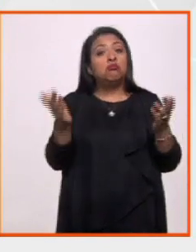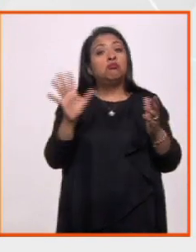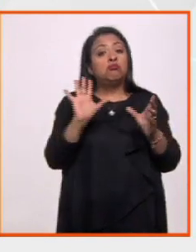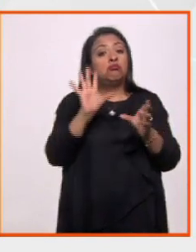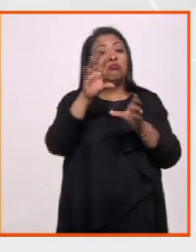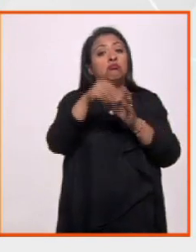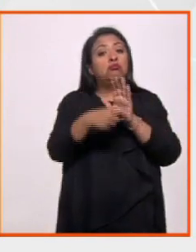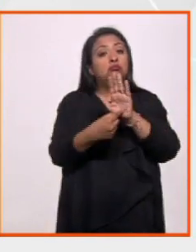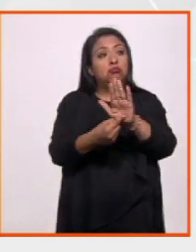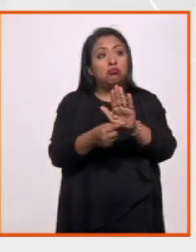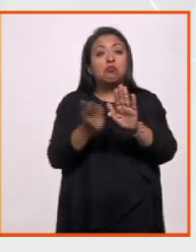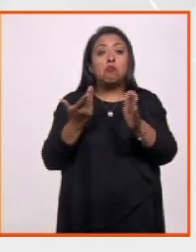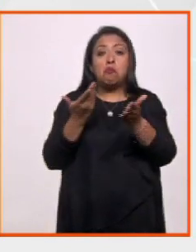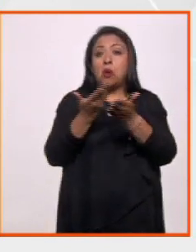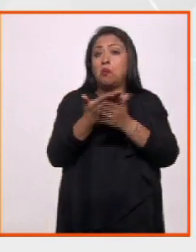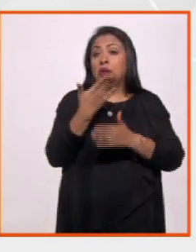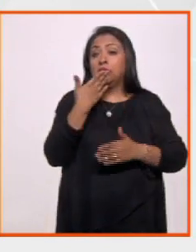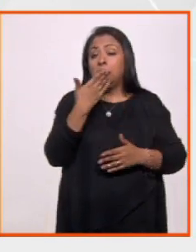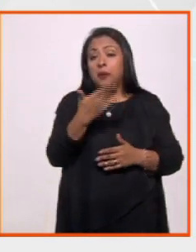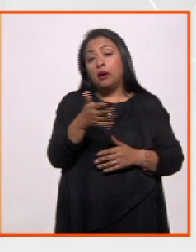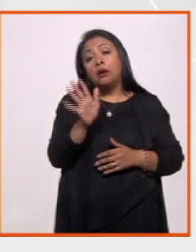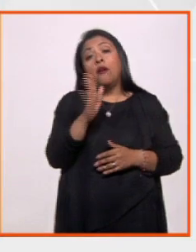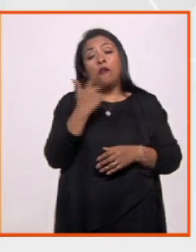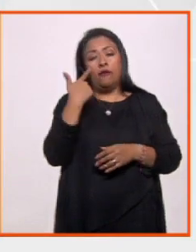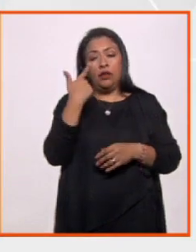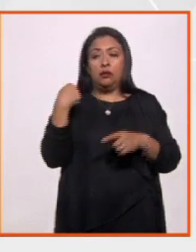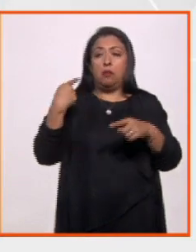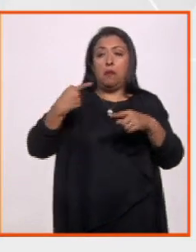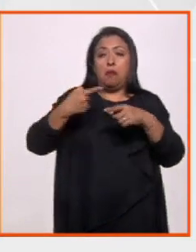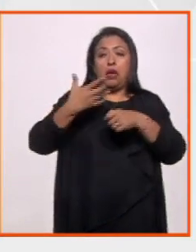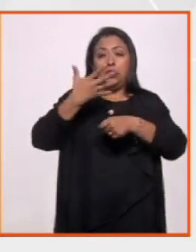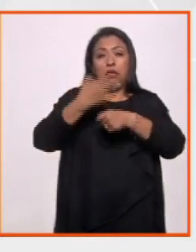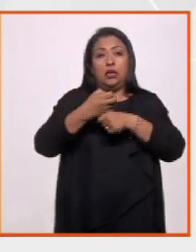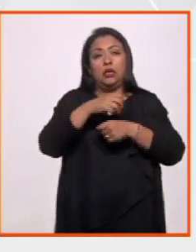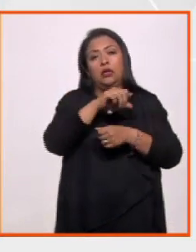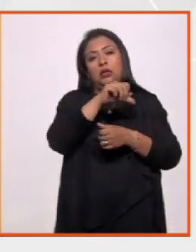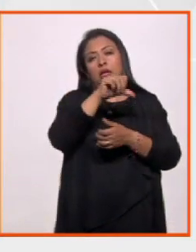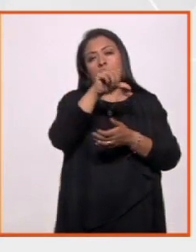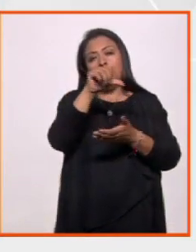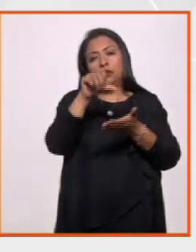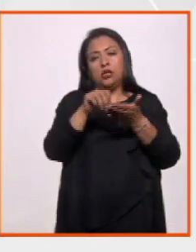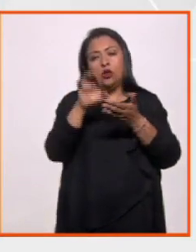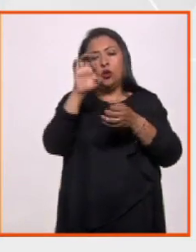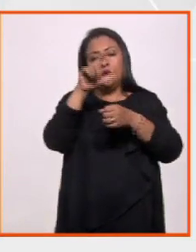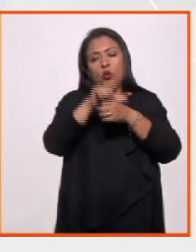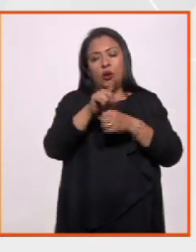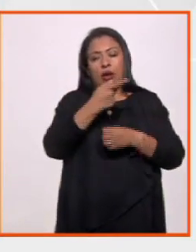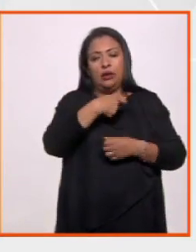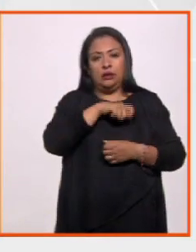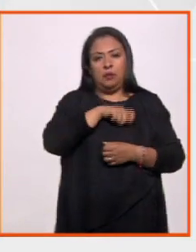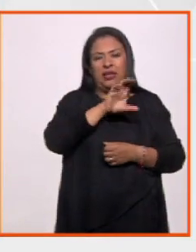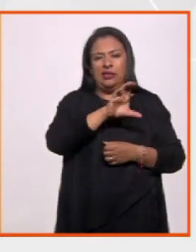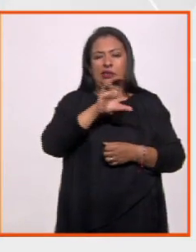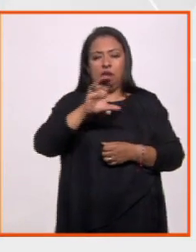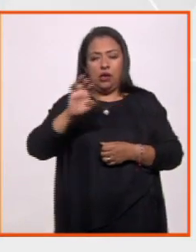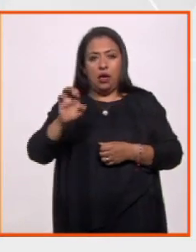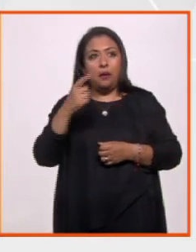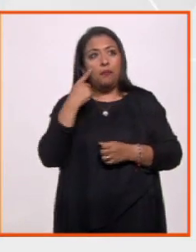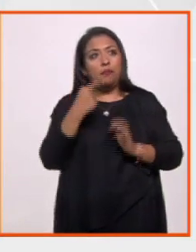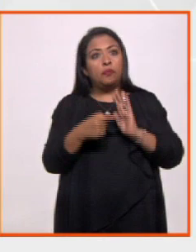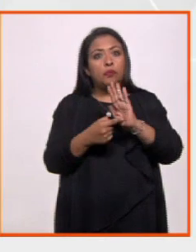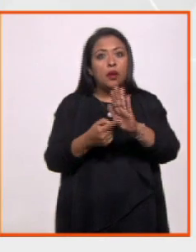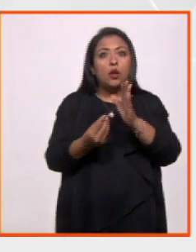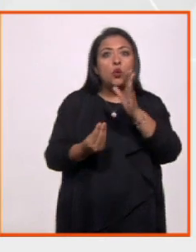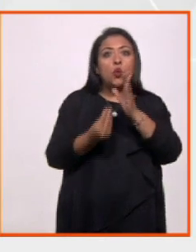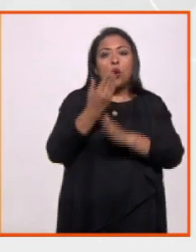inclusiva. Una buena propuesta. Y fíjense que por quinto año consecutivo el Centro Cultural de España en México nos lleva al encuentro